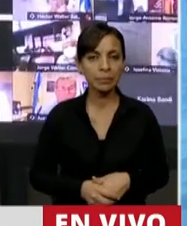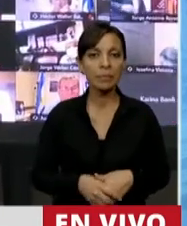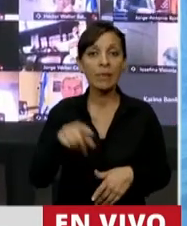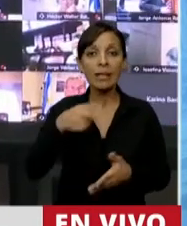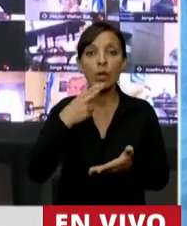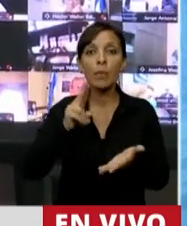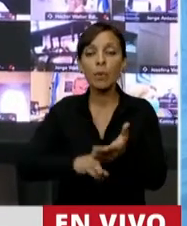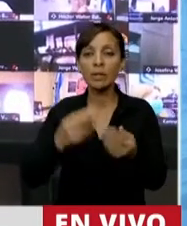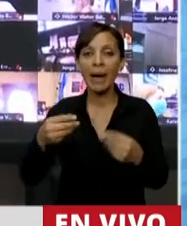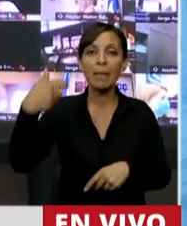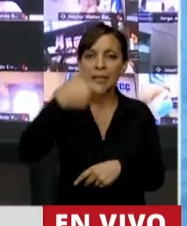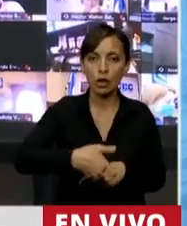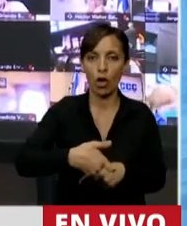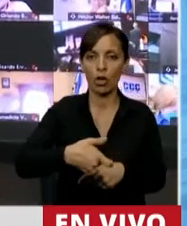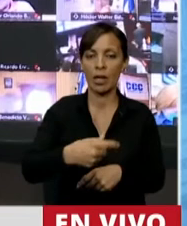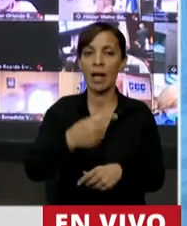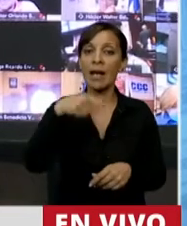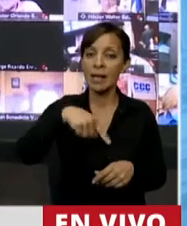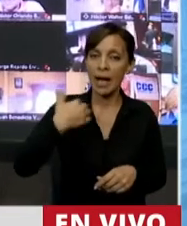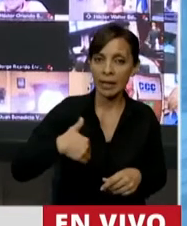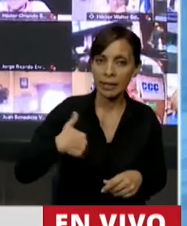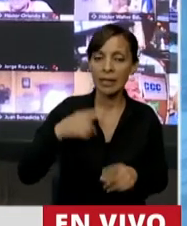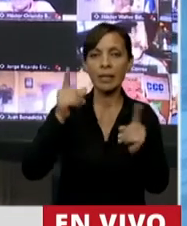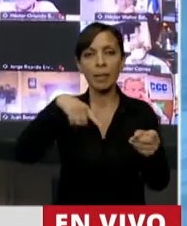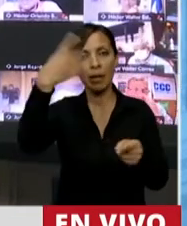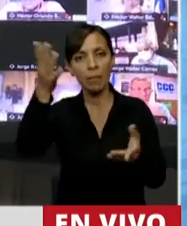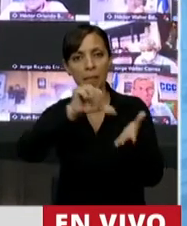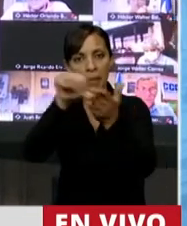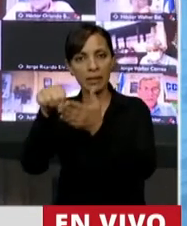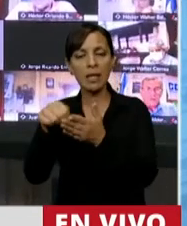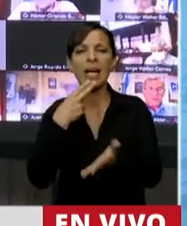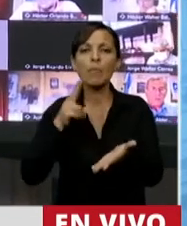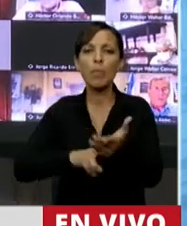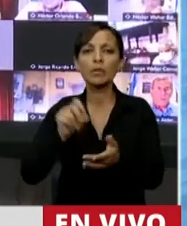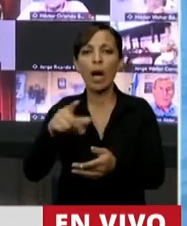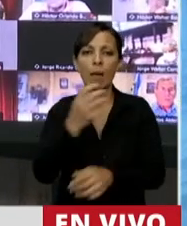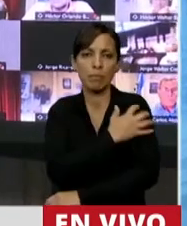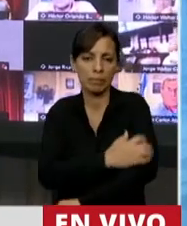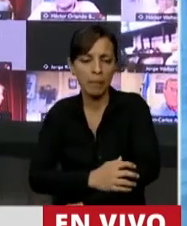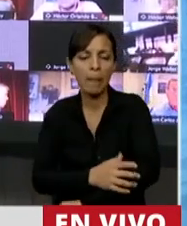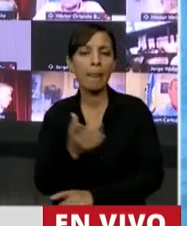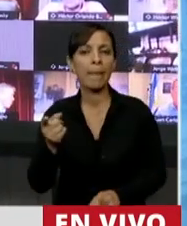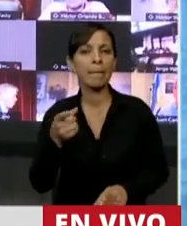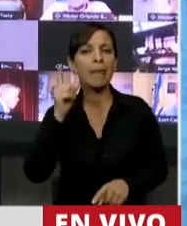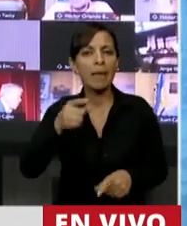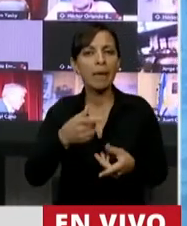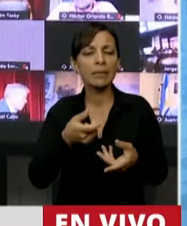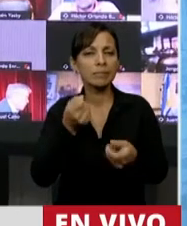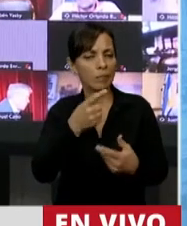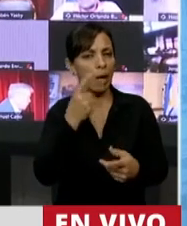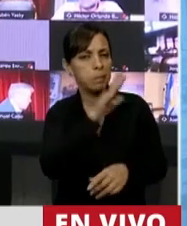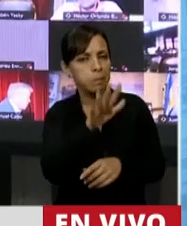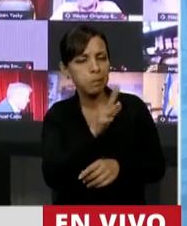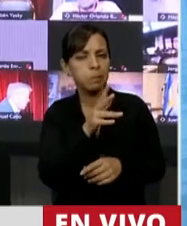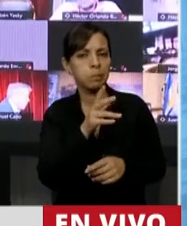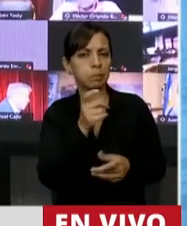un impuesto a la inversión, nacional y extranjera. Es un impuesto a los pobres, que además violenta la seguridad jurídica,